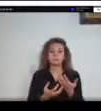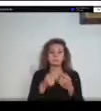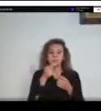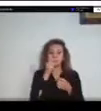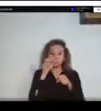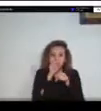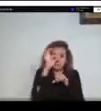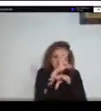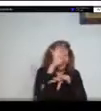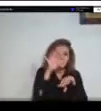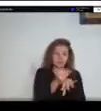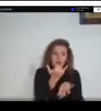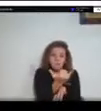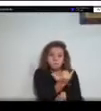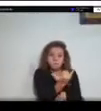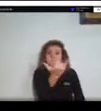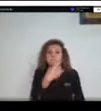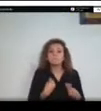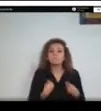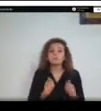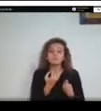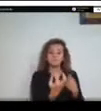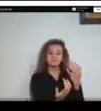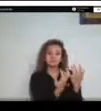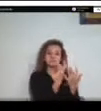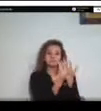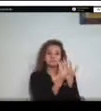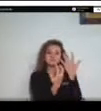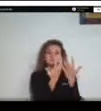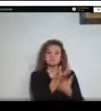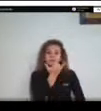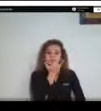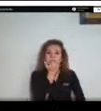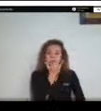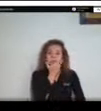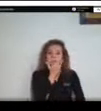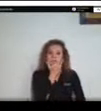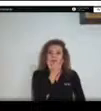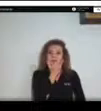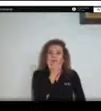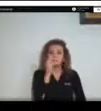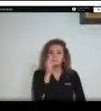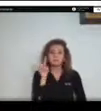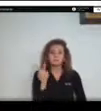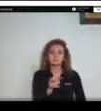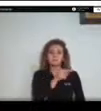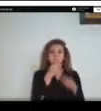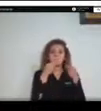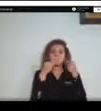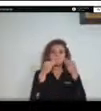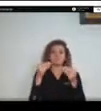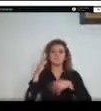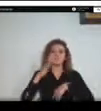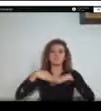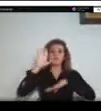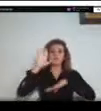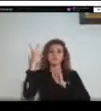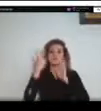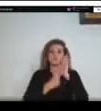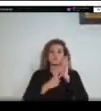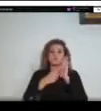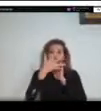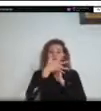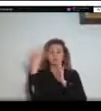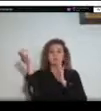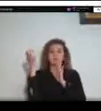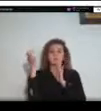registrado en la Macarena han sido pues bastantes, algunos han alcanzado hasta las 2.500 hectáreas afectadas en la Macarena y también se